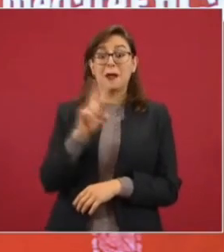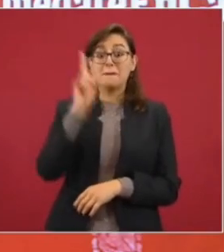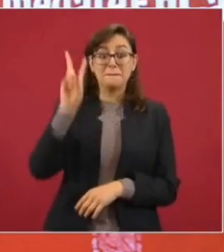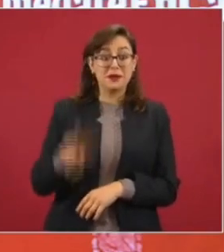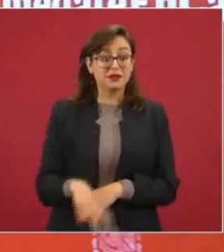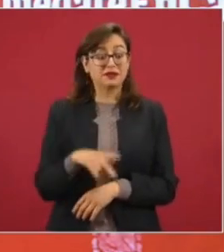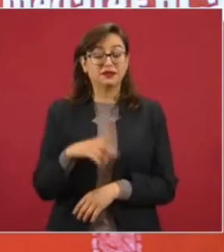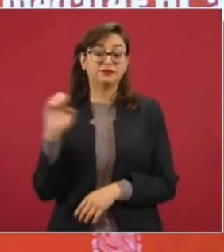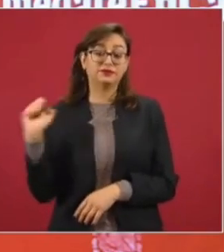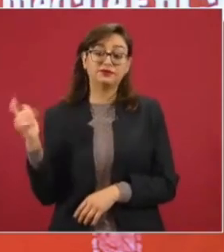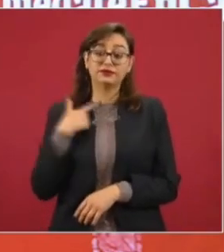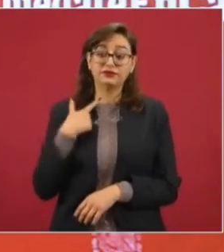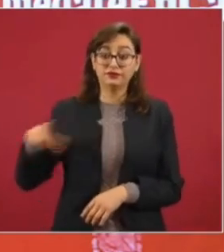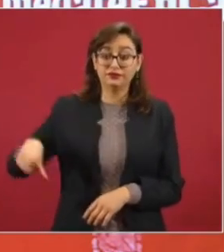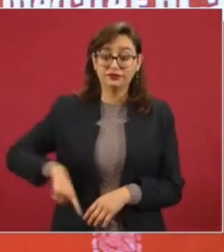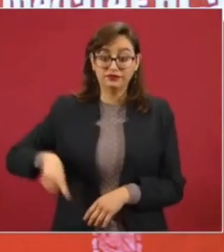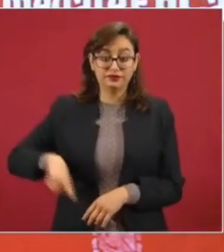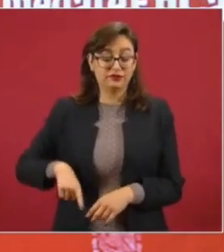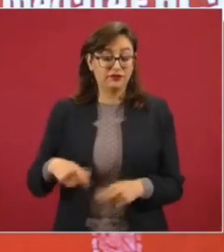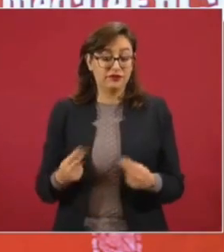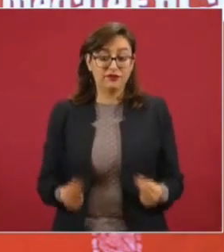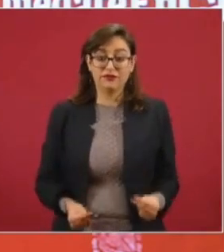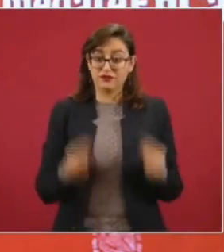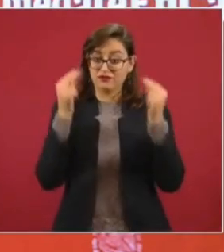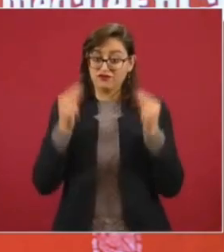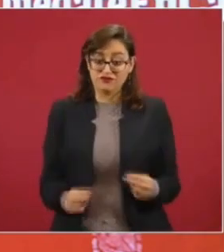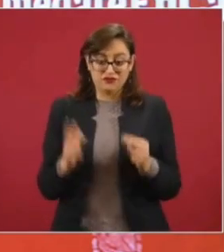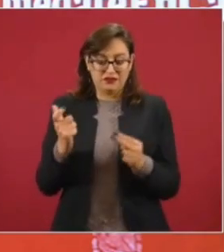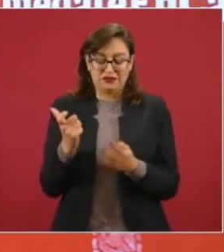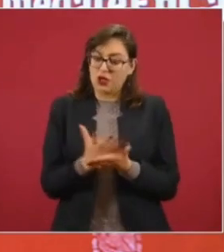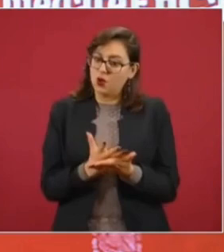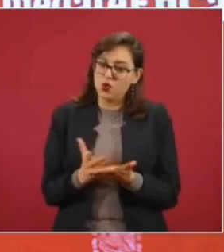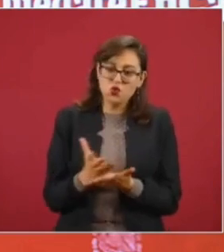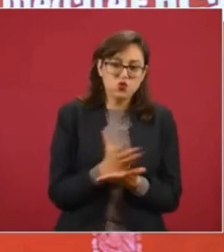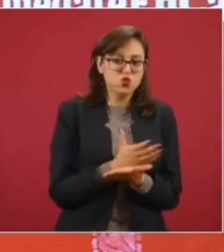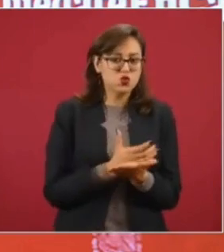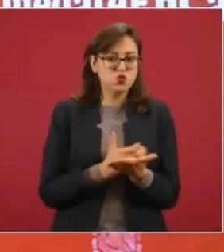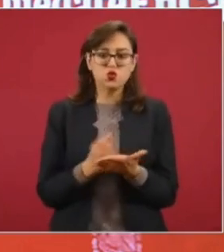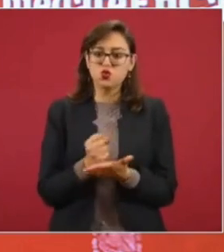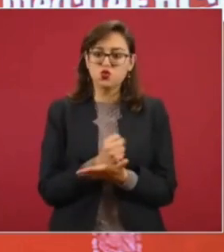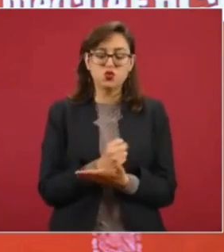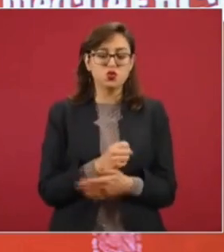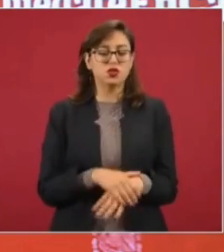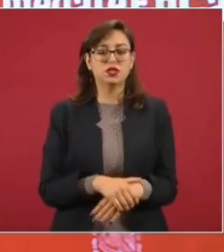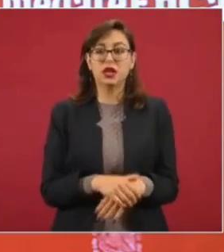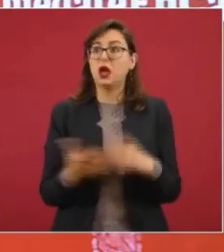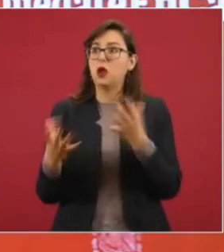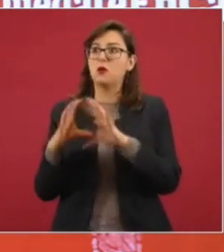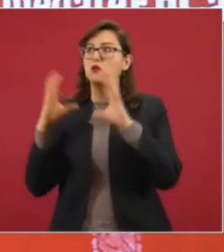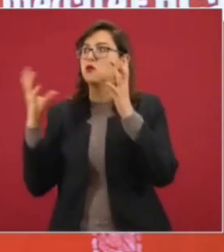jugoso que se hizo en el mundo.